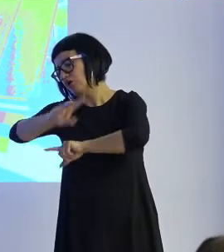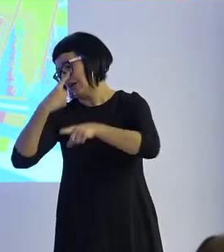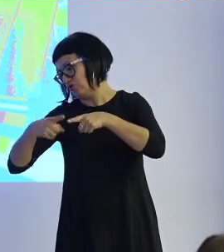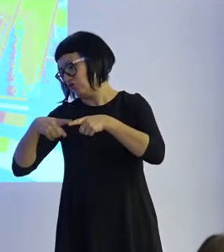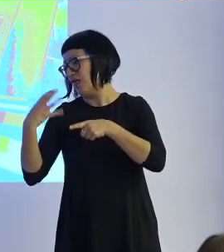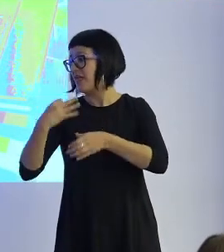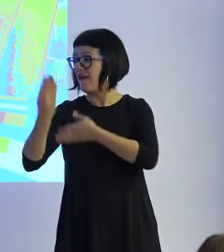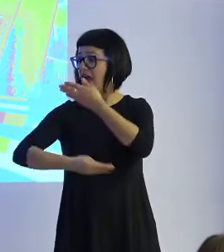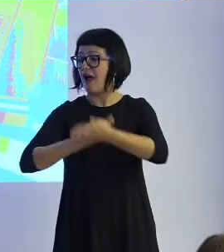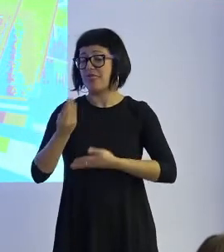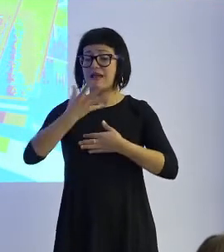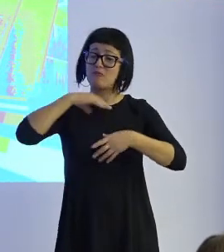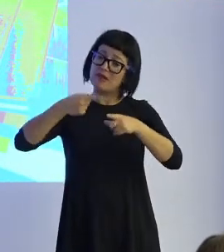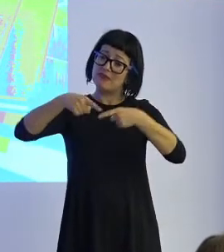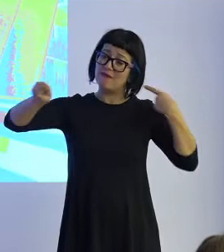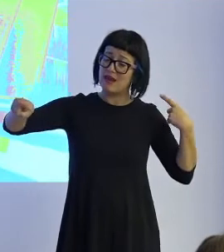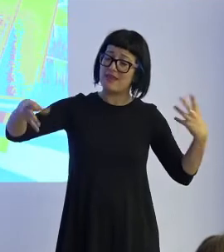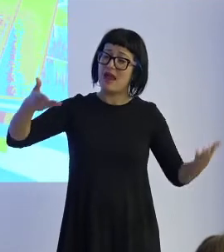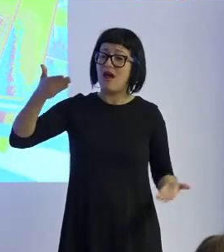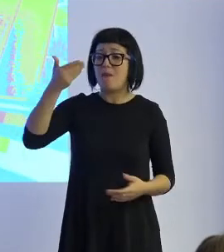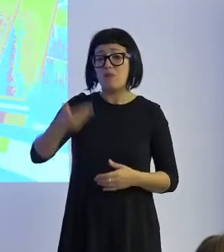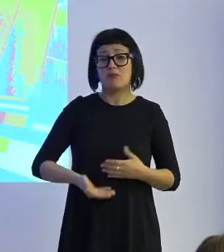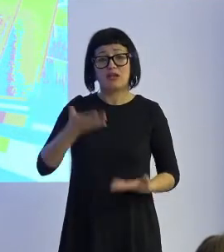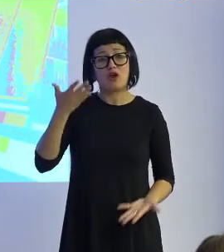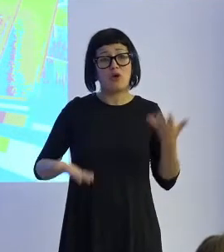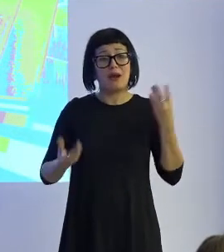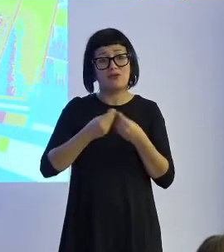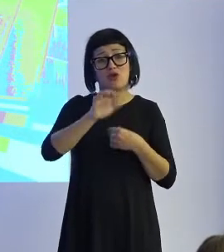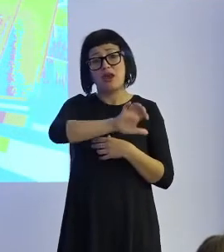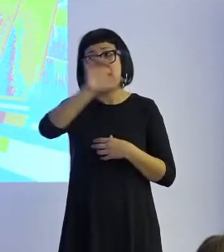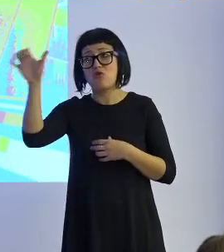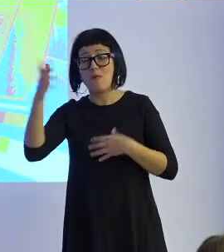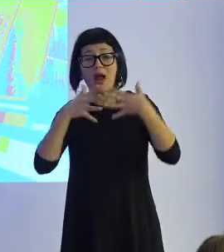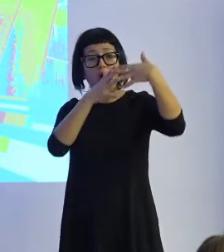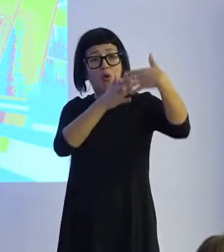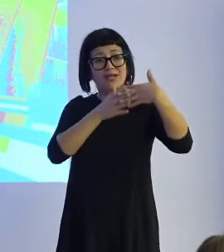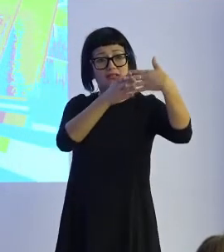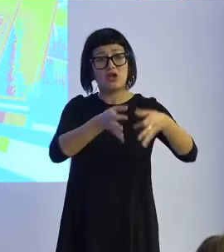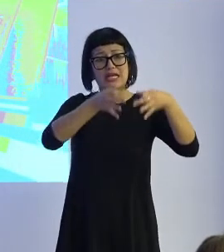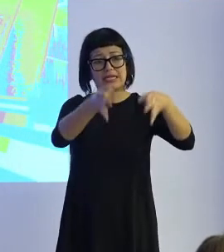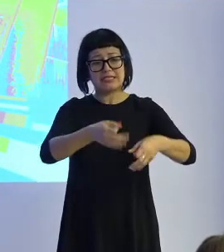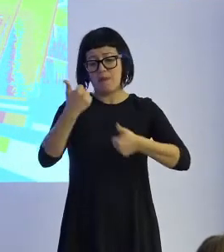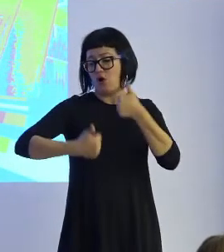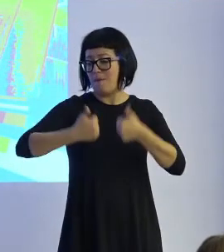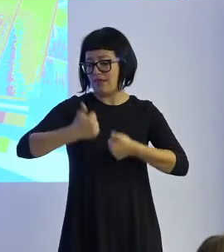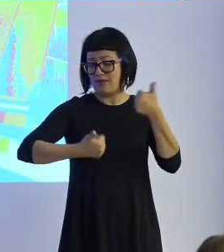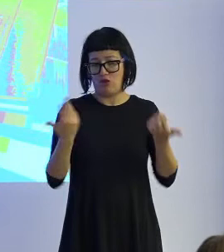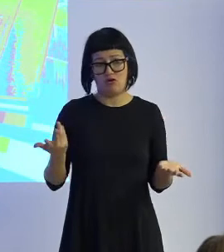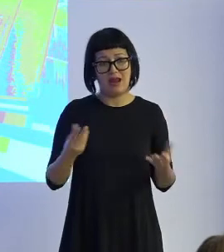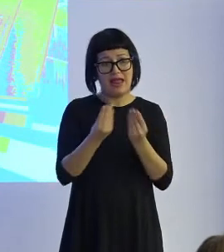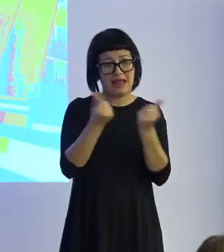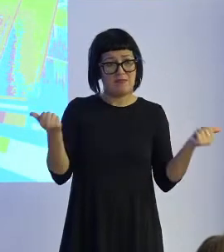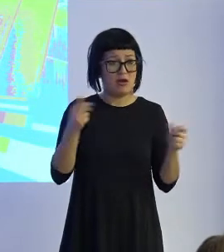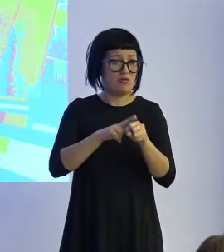cosas quizás es una diferencia muy importante con respecto a Europa o a Estados Unidos que se trata de siempre hacer esa carrera de disminución de